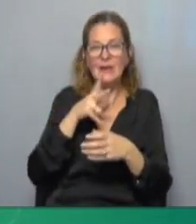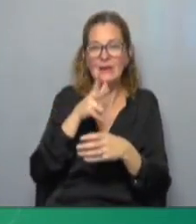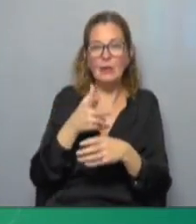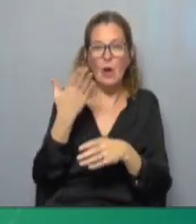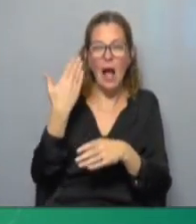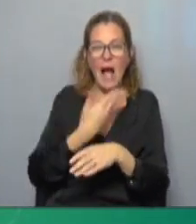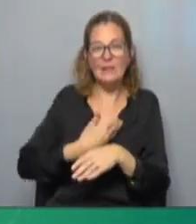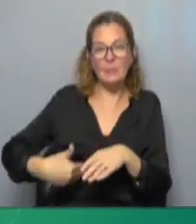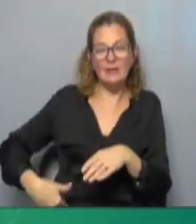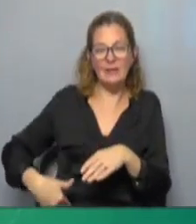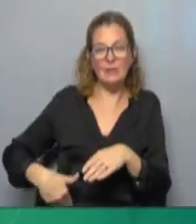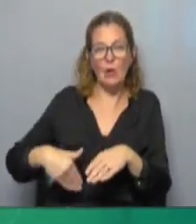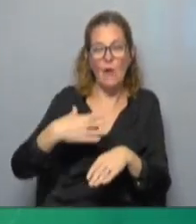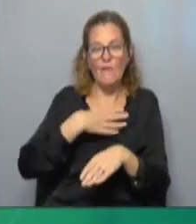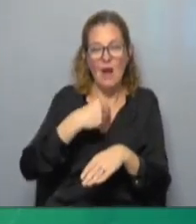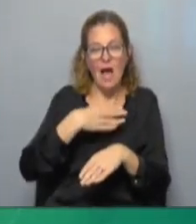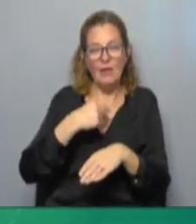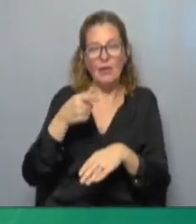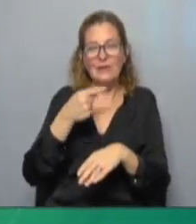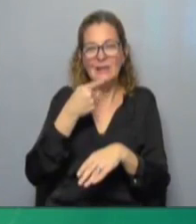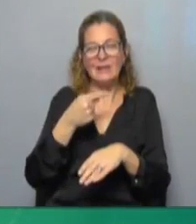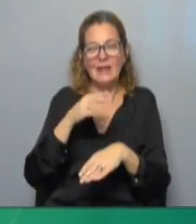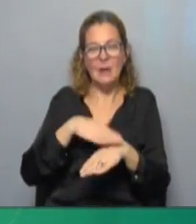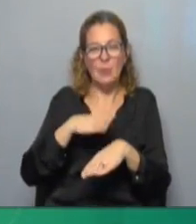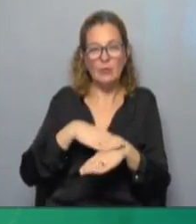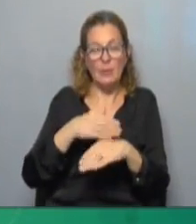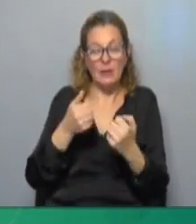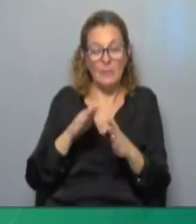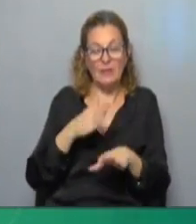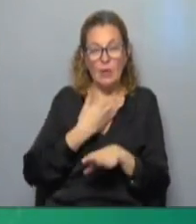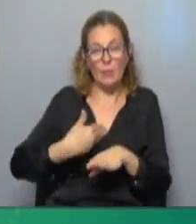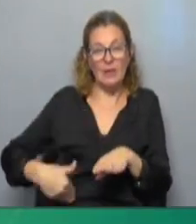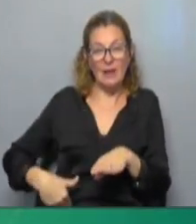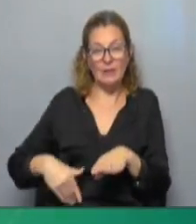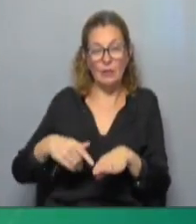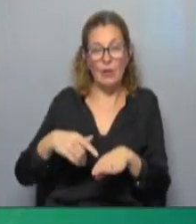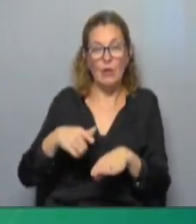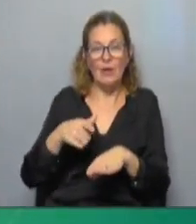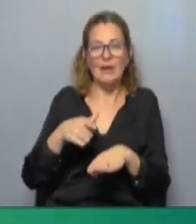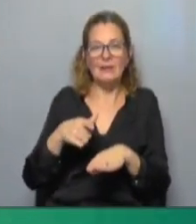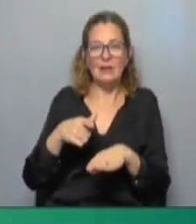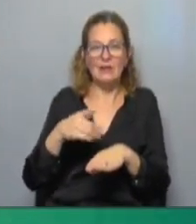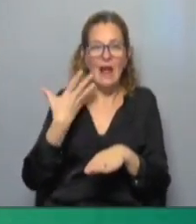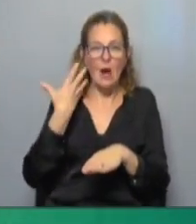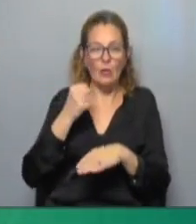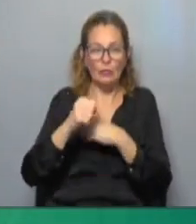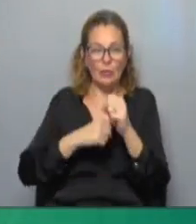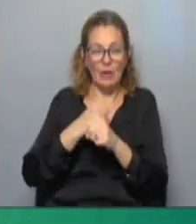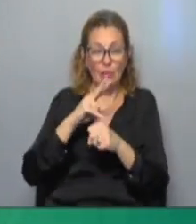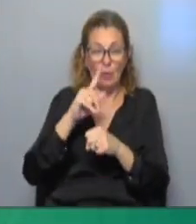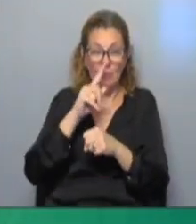del expresidente Salvador Jorge Blanco y ejercía su cargo desde el inicio del gobierno del presidente Luis Abinader en agosto del 2020